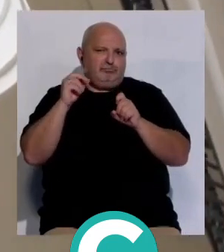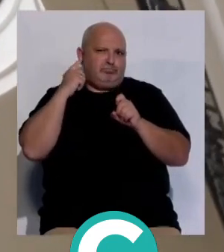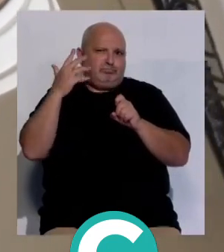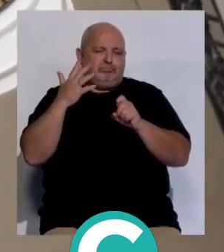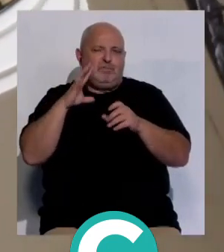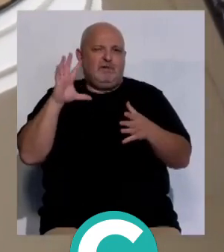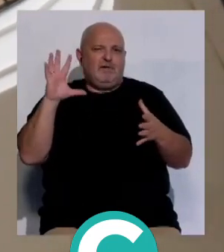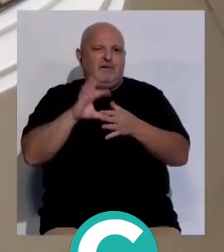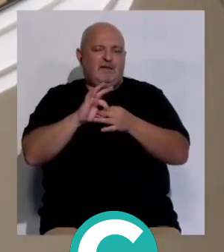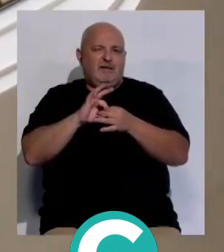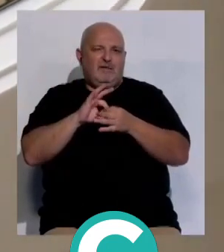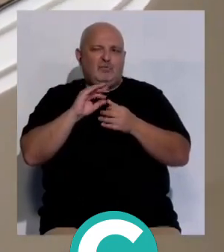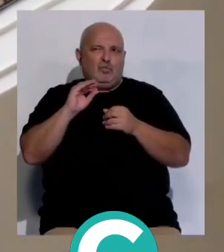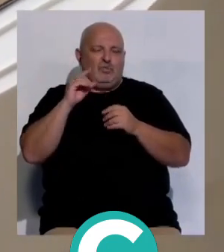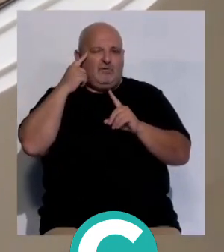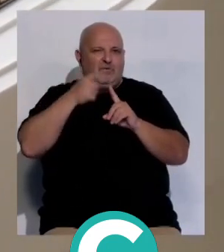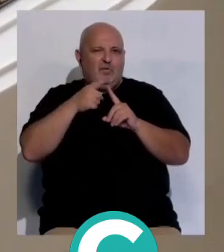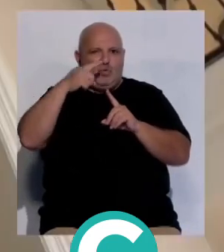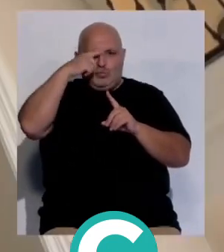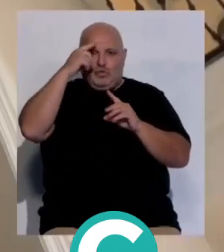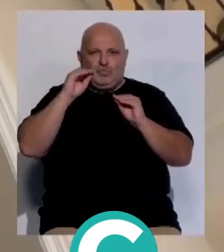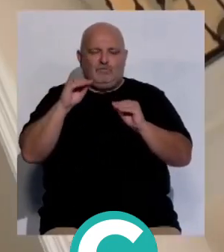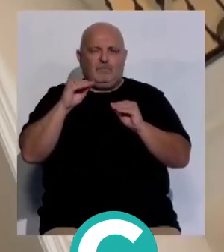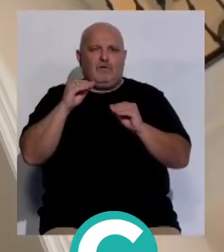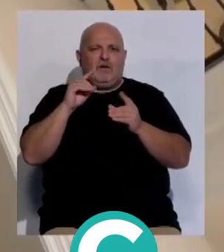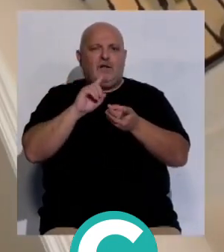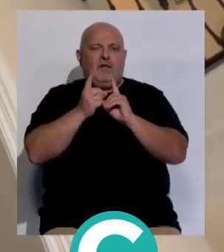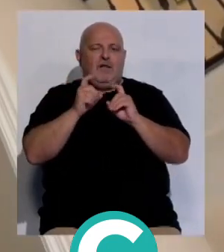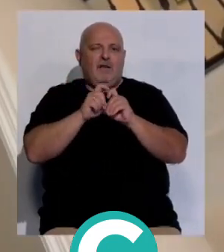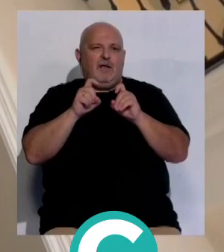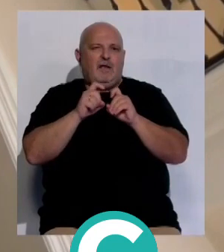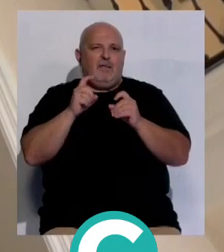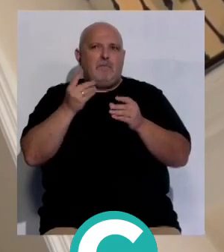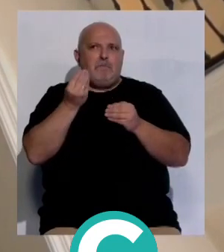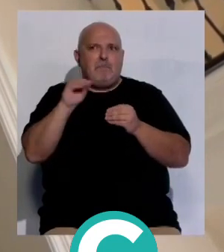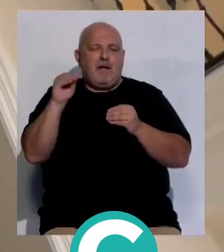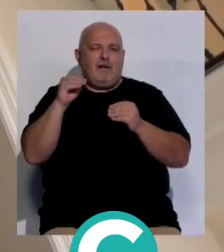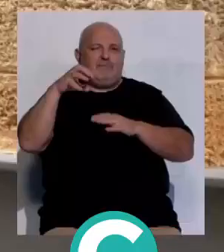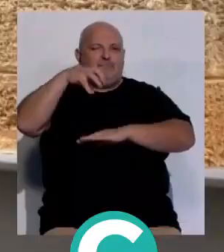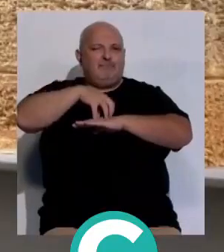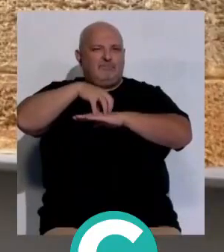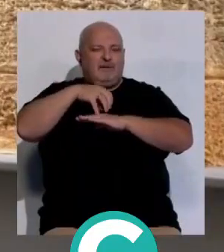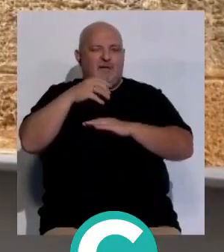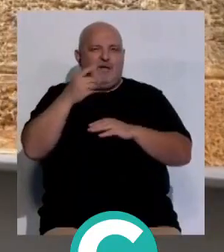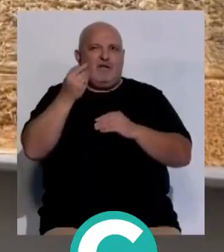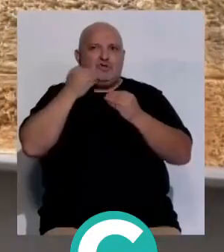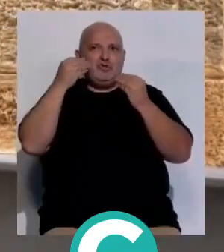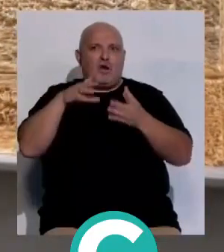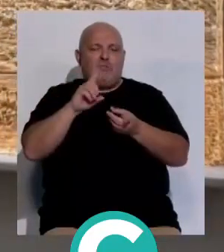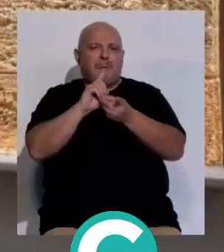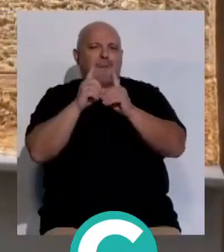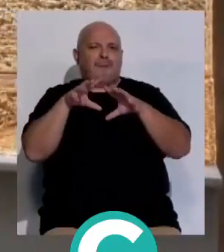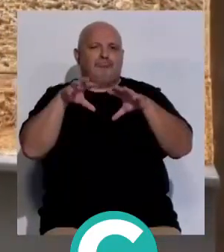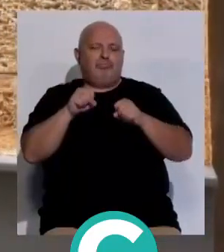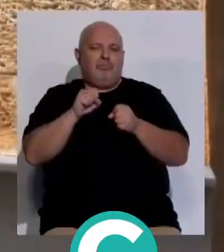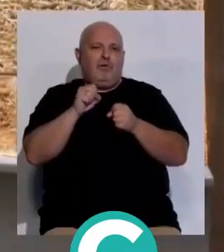por estar vinculado estrechamente a su destino y su cultura. Una apuesta de la compañía por la incorporación de establecimientos de alto valor histórico-cultural